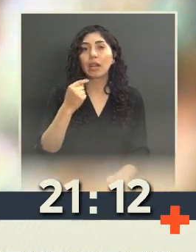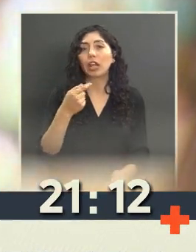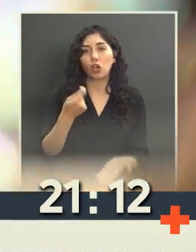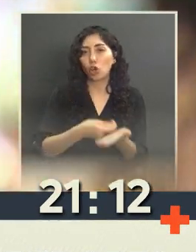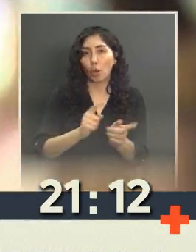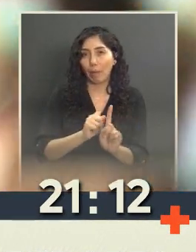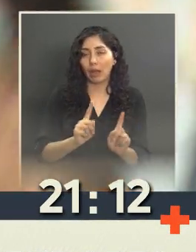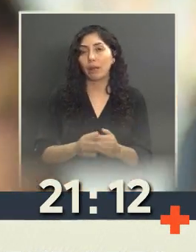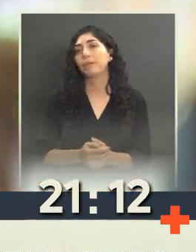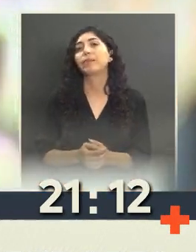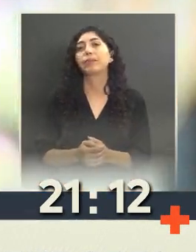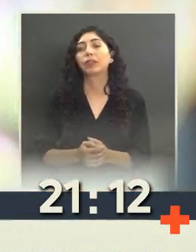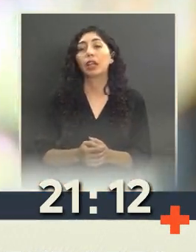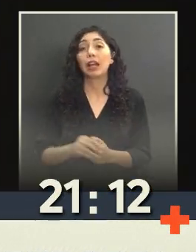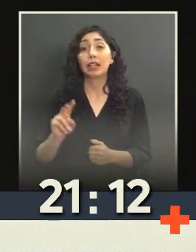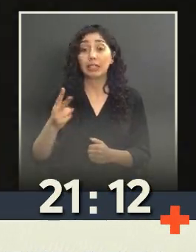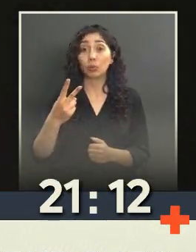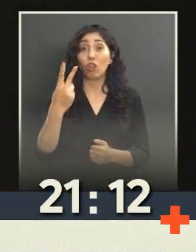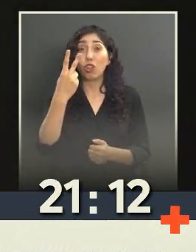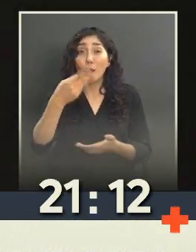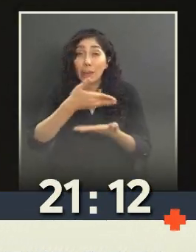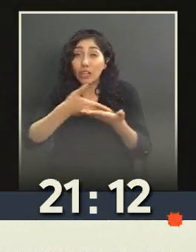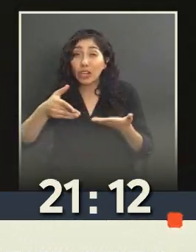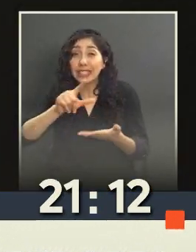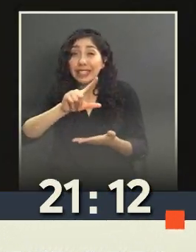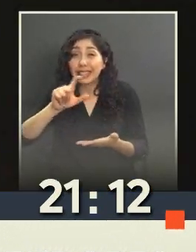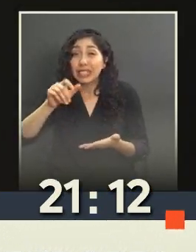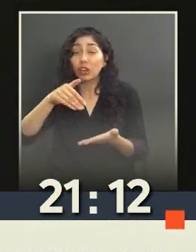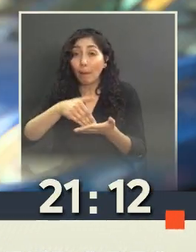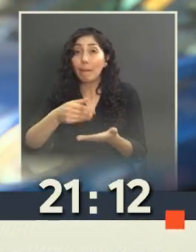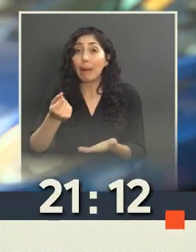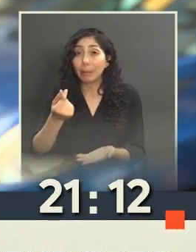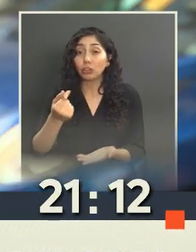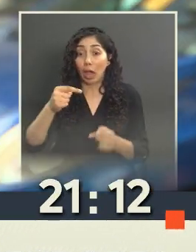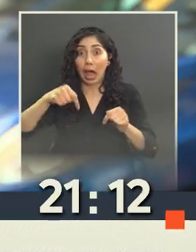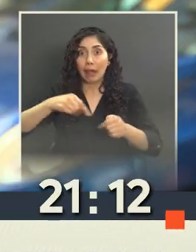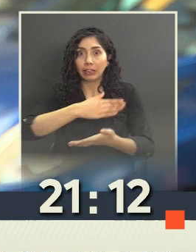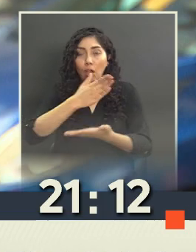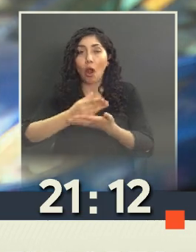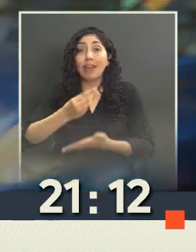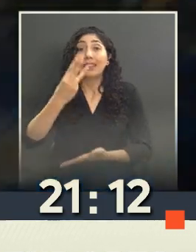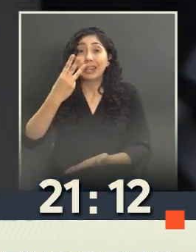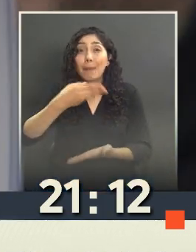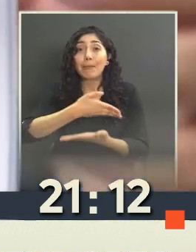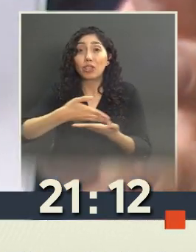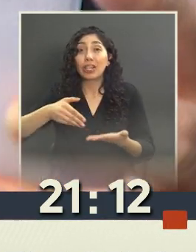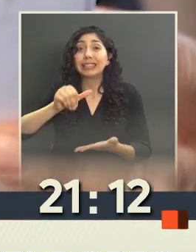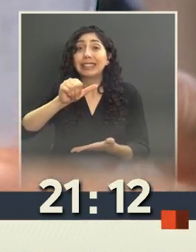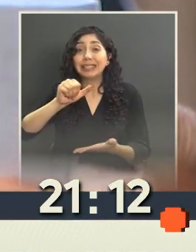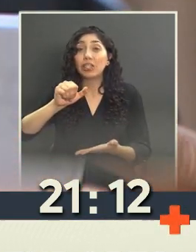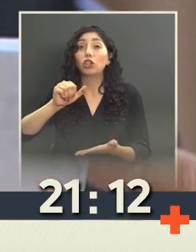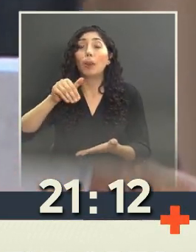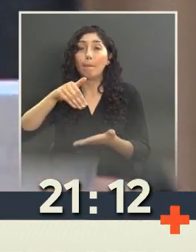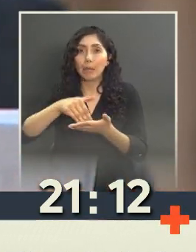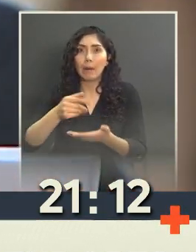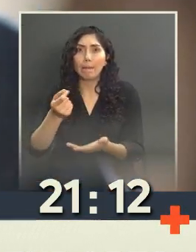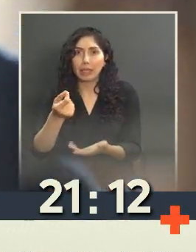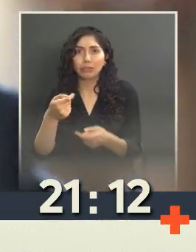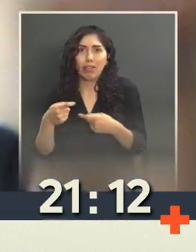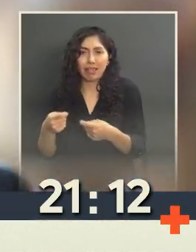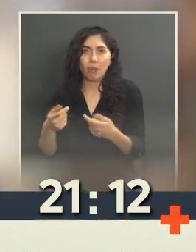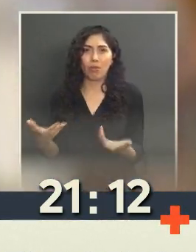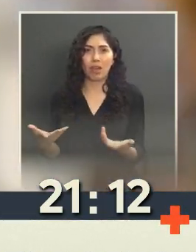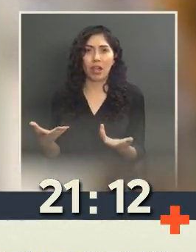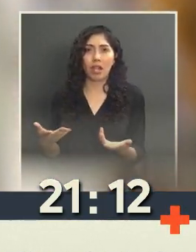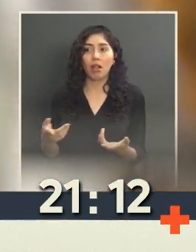La segunda fue de 2.700.000 y tanto, y con el tiempo ahora son 3.600.000 y tanto. El supuesto de seis años ya tiene